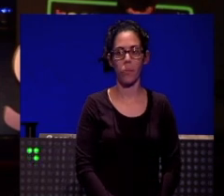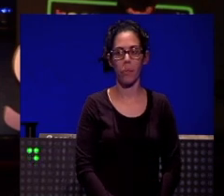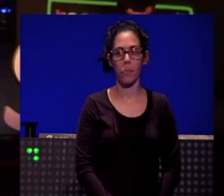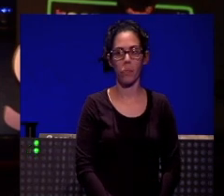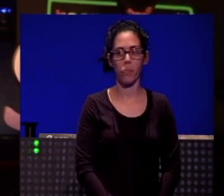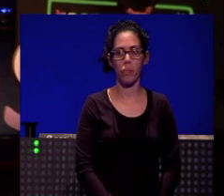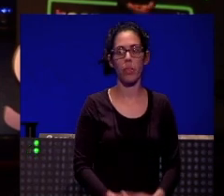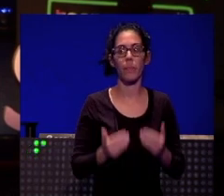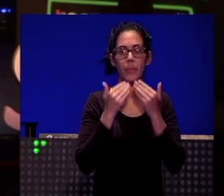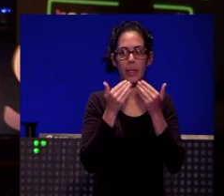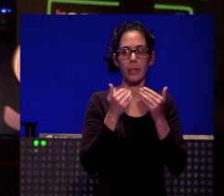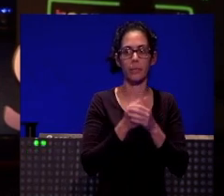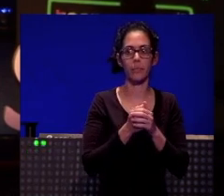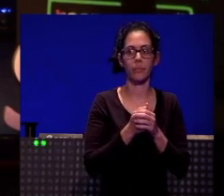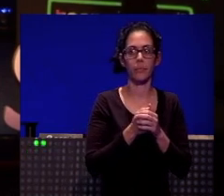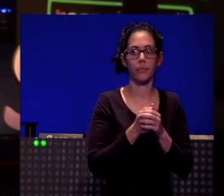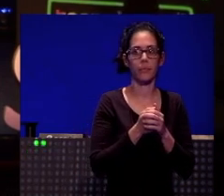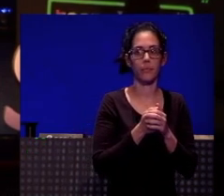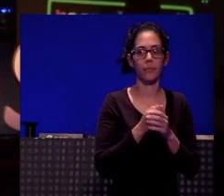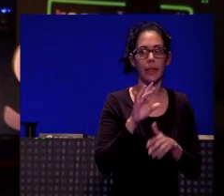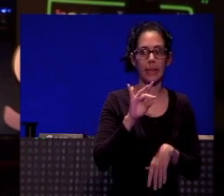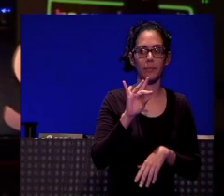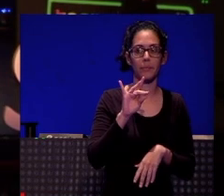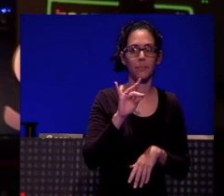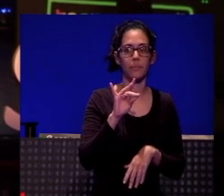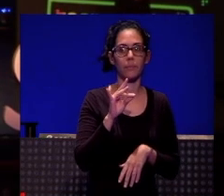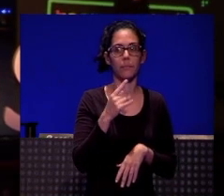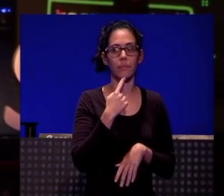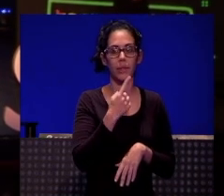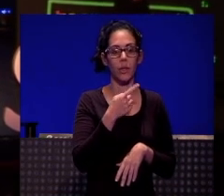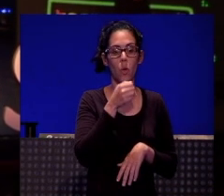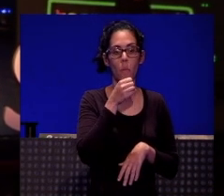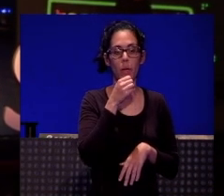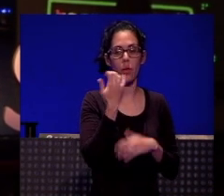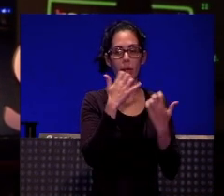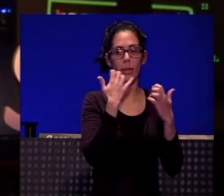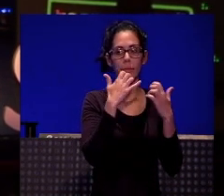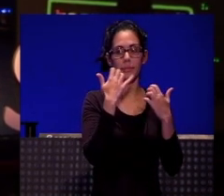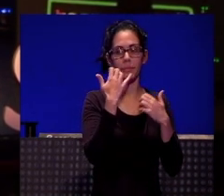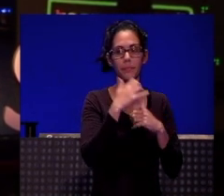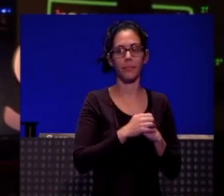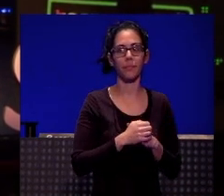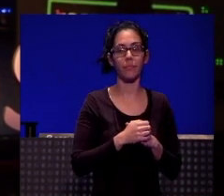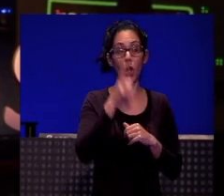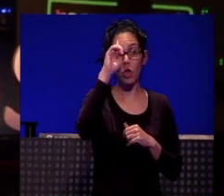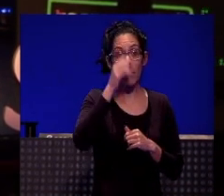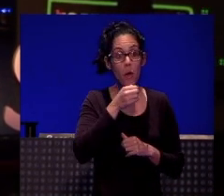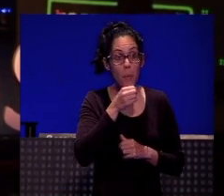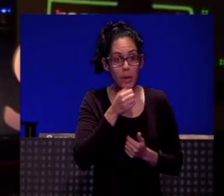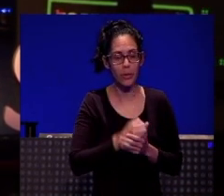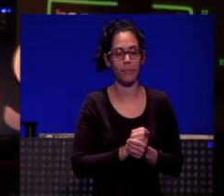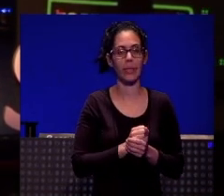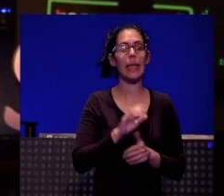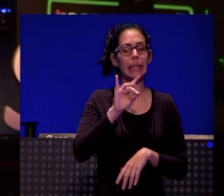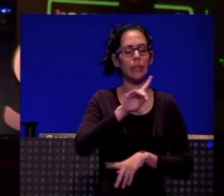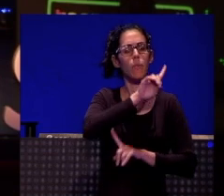Muchas gracias. Decía si enfocaba... No sabía si era micro. Me he cogido sin saber que era micro. Te preguntaba